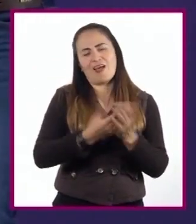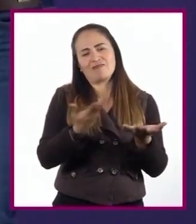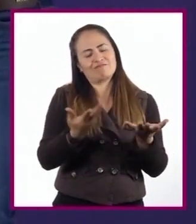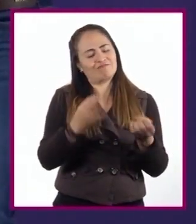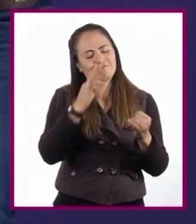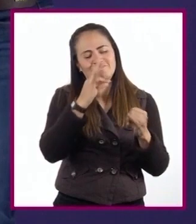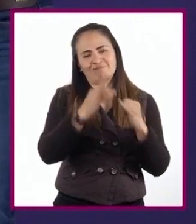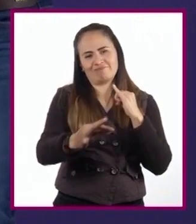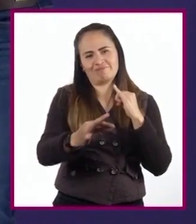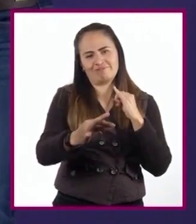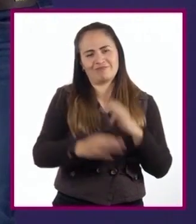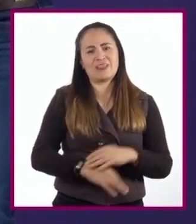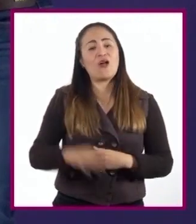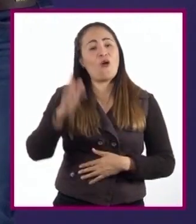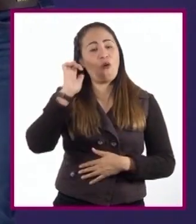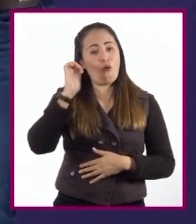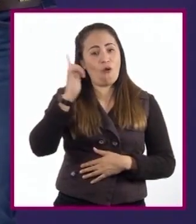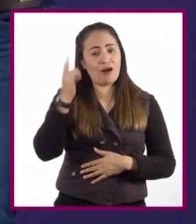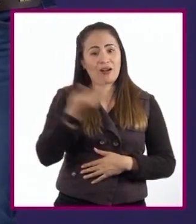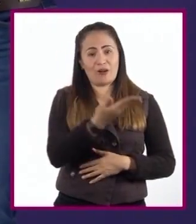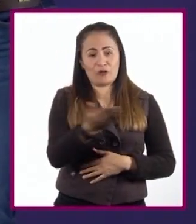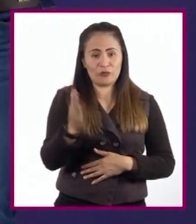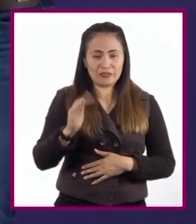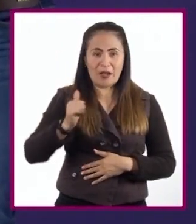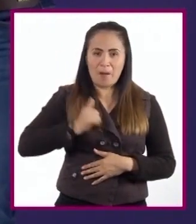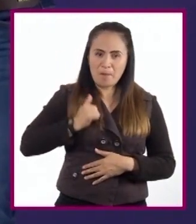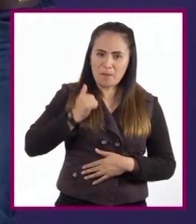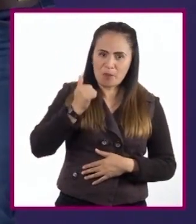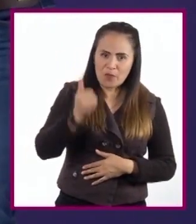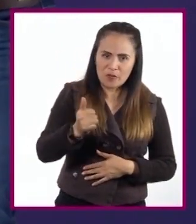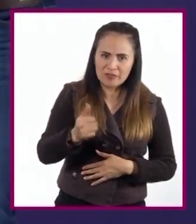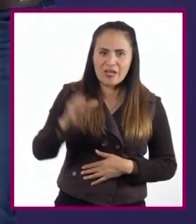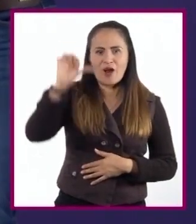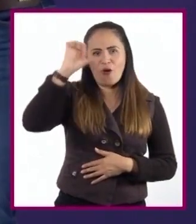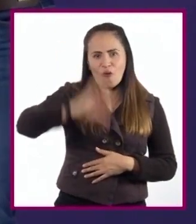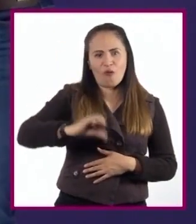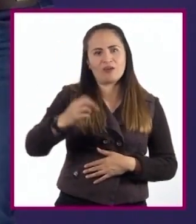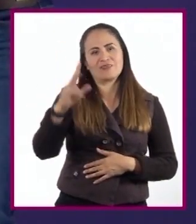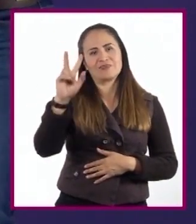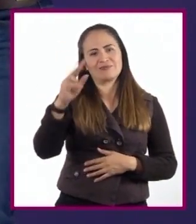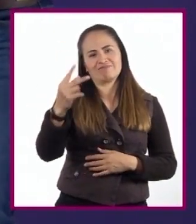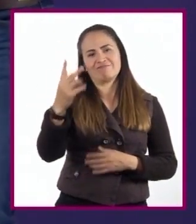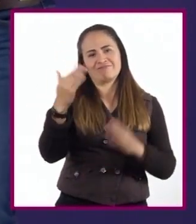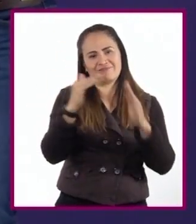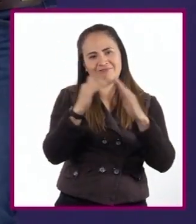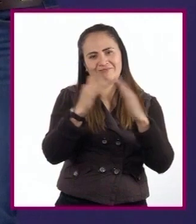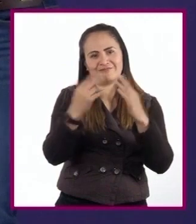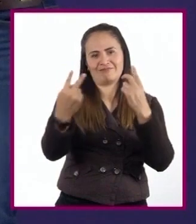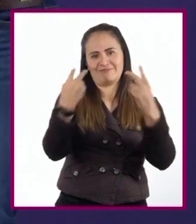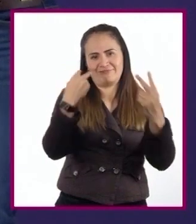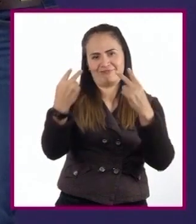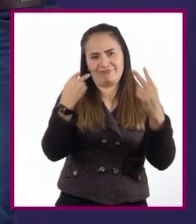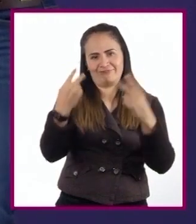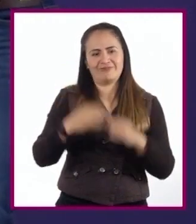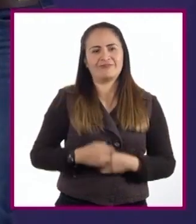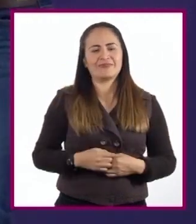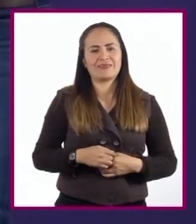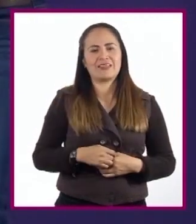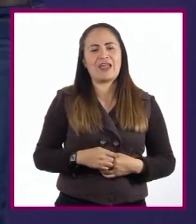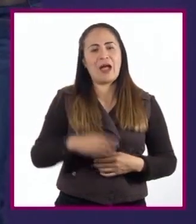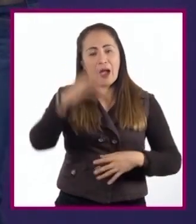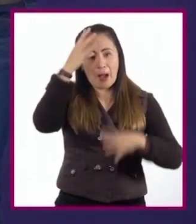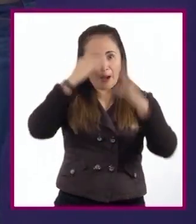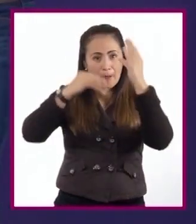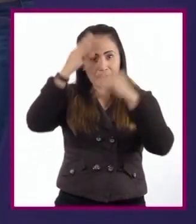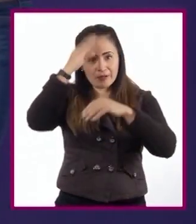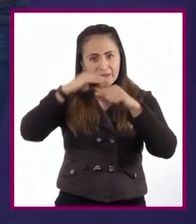Esperamos que haya sido provechosa para todos ustedes que nos acompañan desde casa. Para ampliar los conocimientos revisados